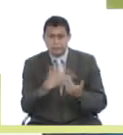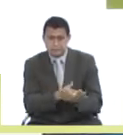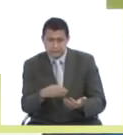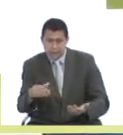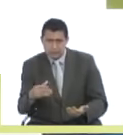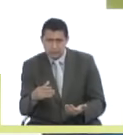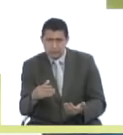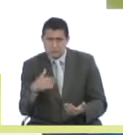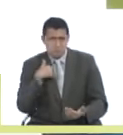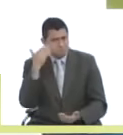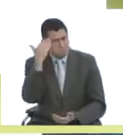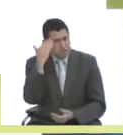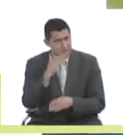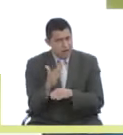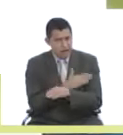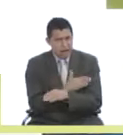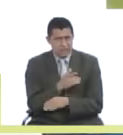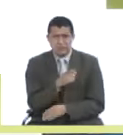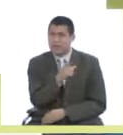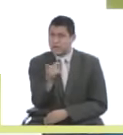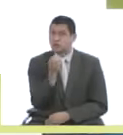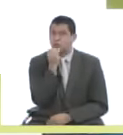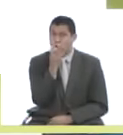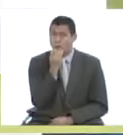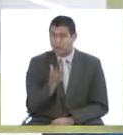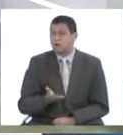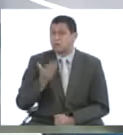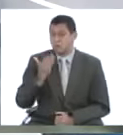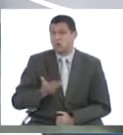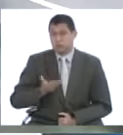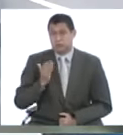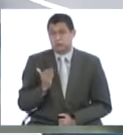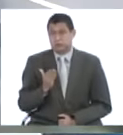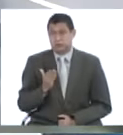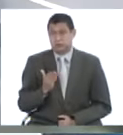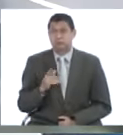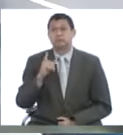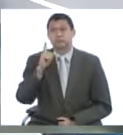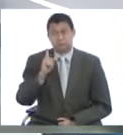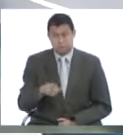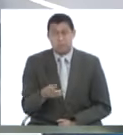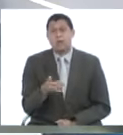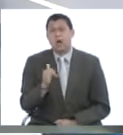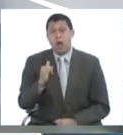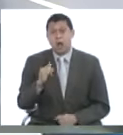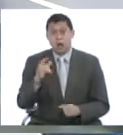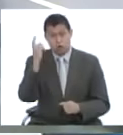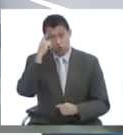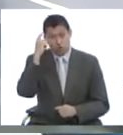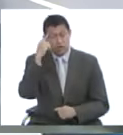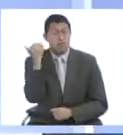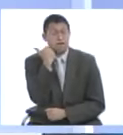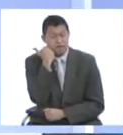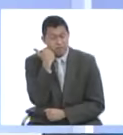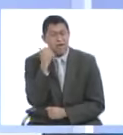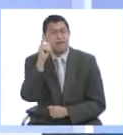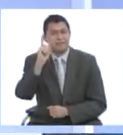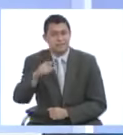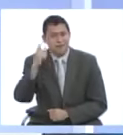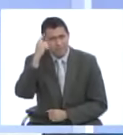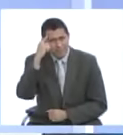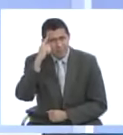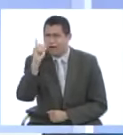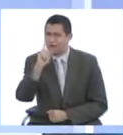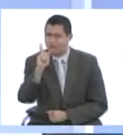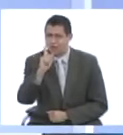no se diagnostican a tiempo. Esto es un comentario que nos hace que es sumamente importante y para eso también existen los días de las enfermedades, no solamente el